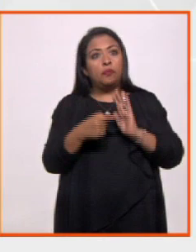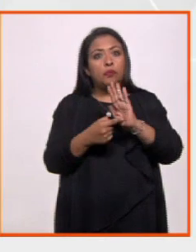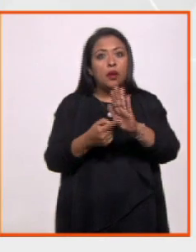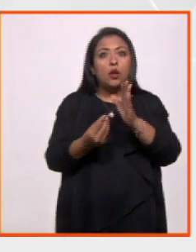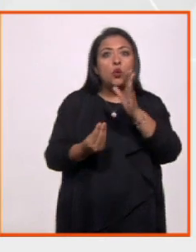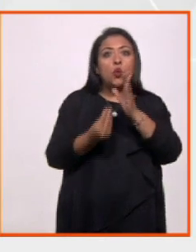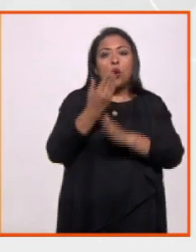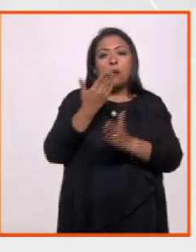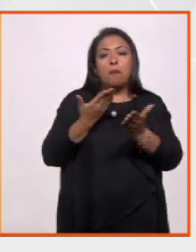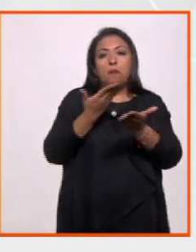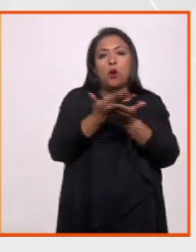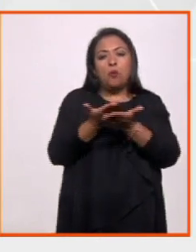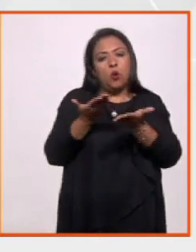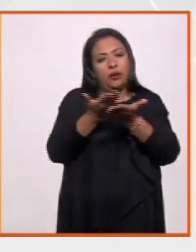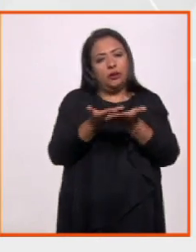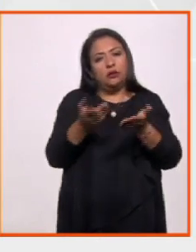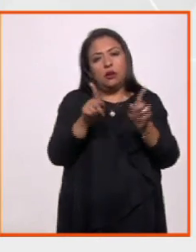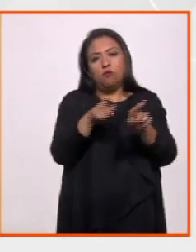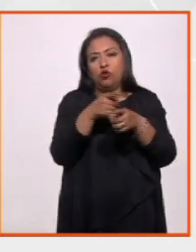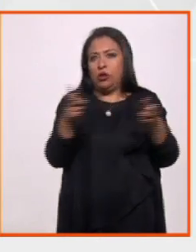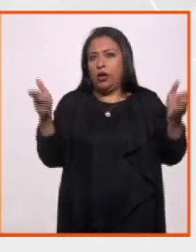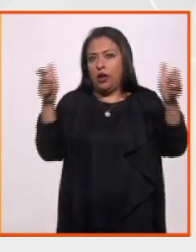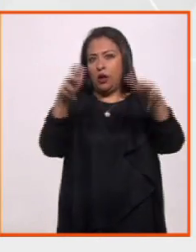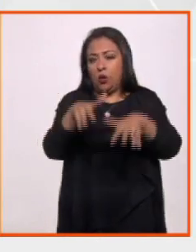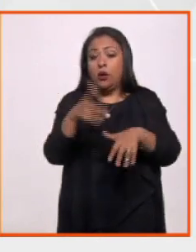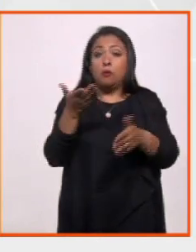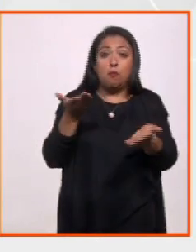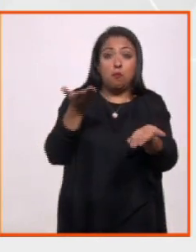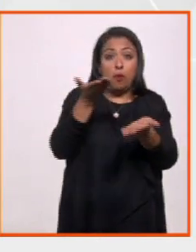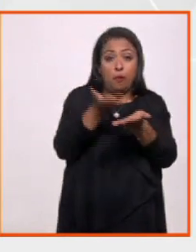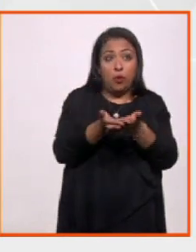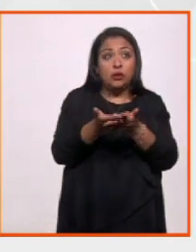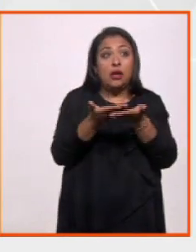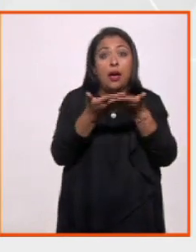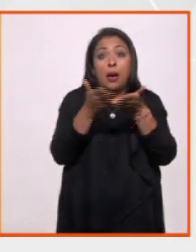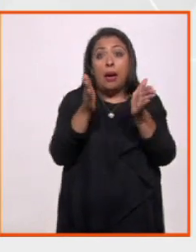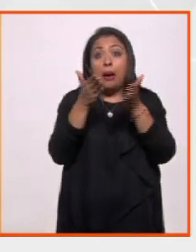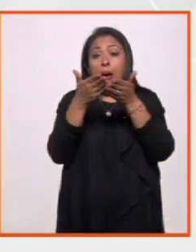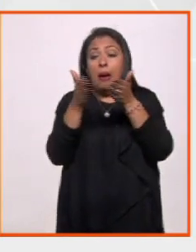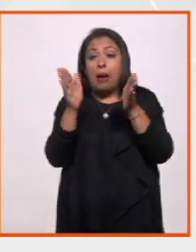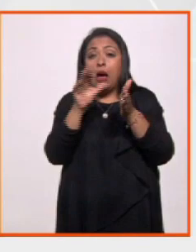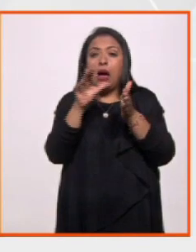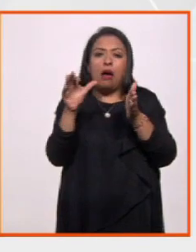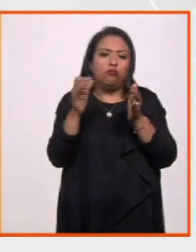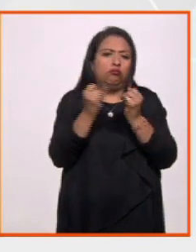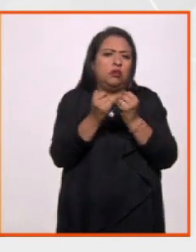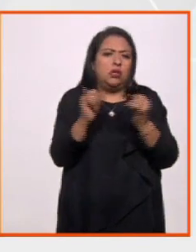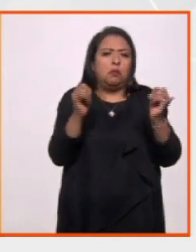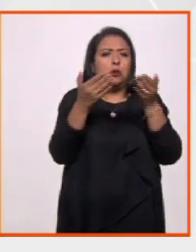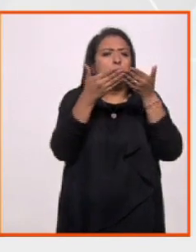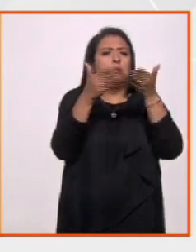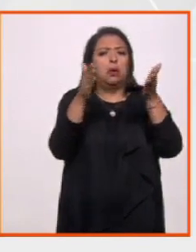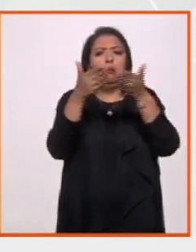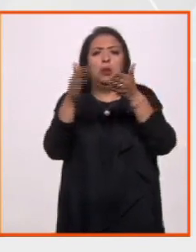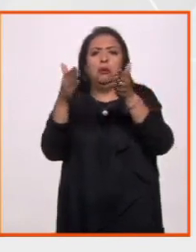de nuevas propuestas musicales. Estas propuestas que están abriendo camino de forma independiente.